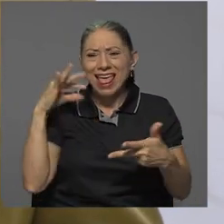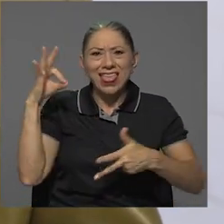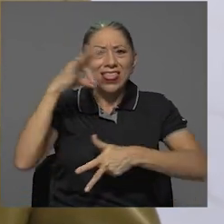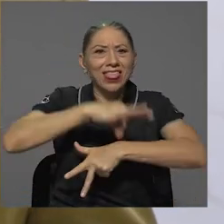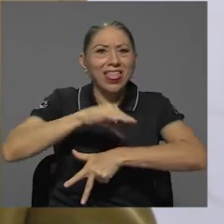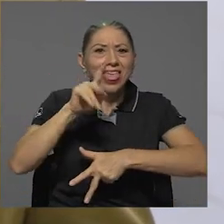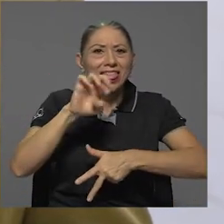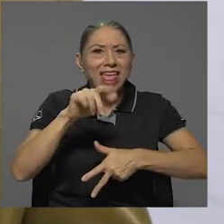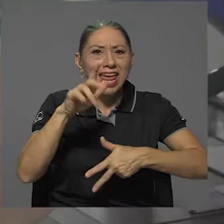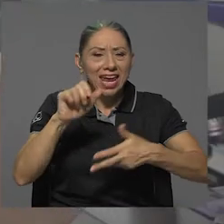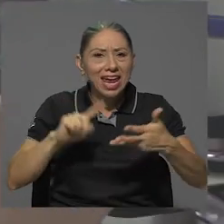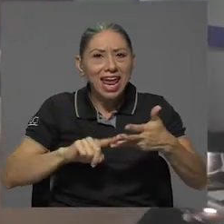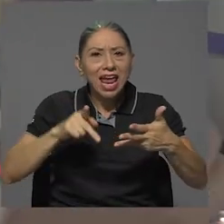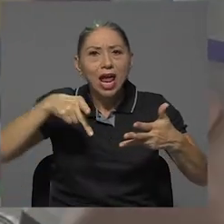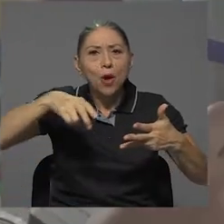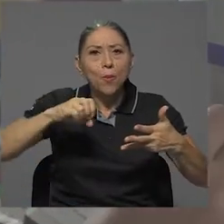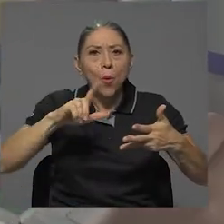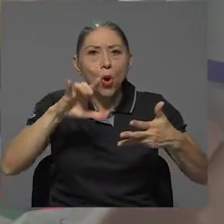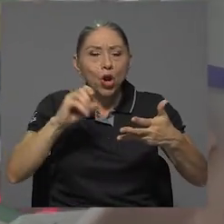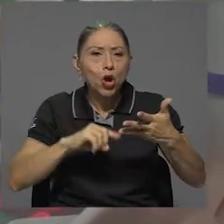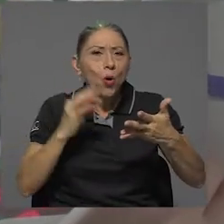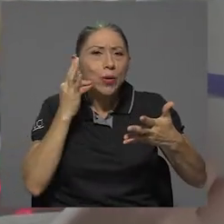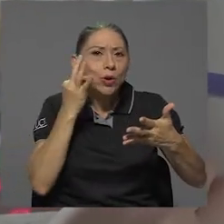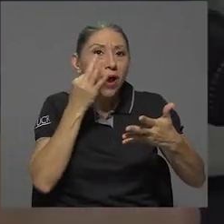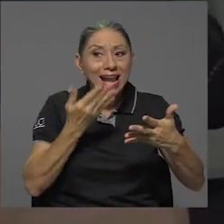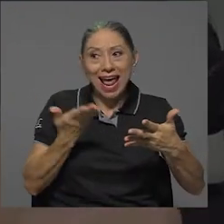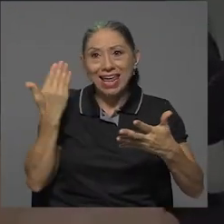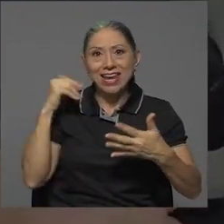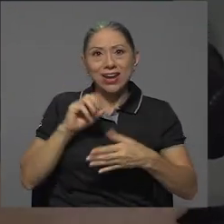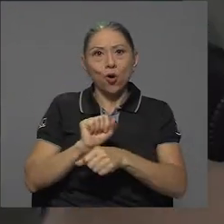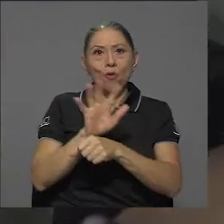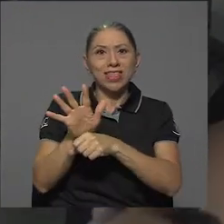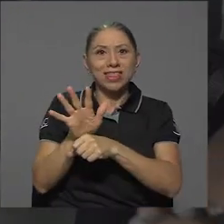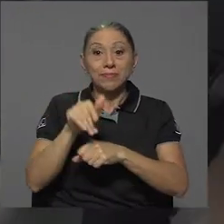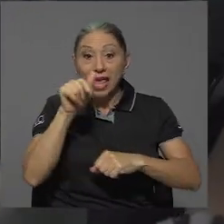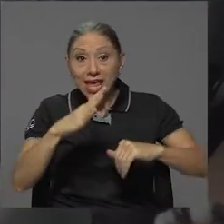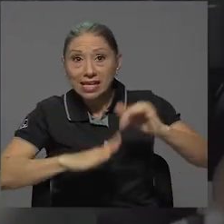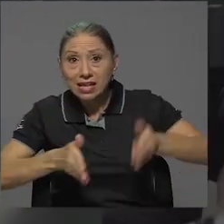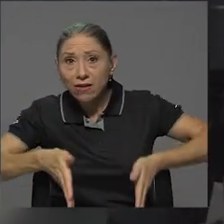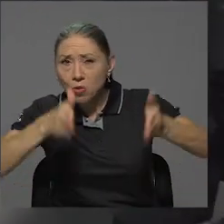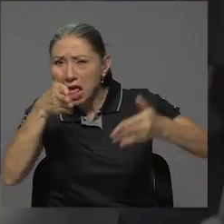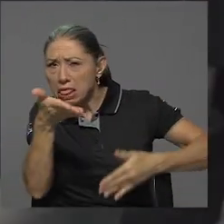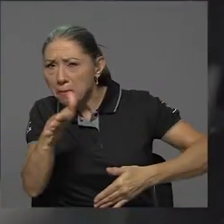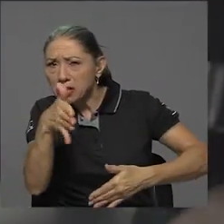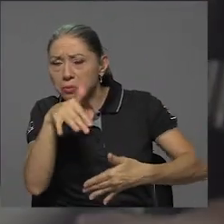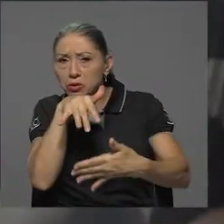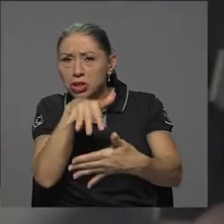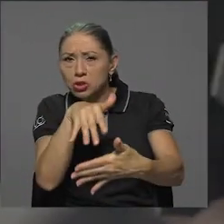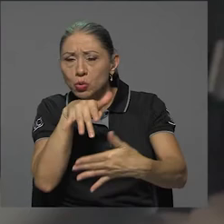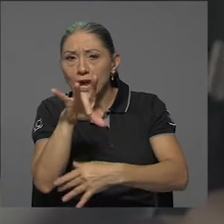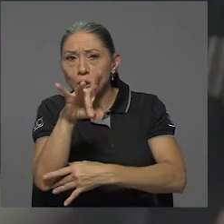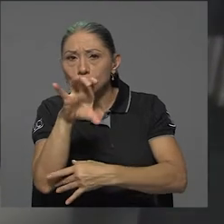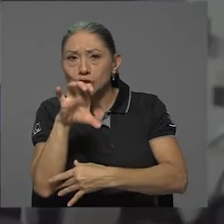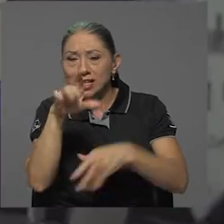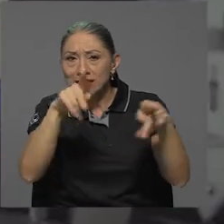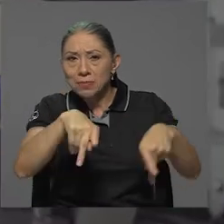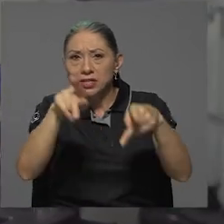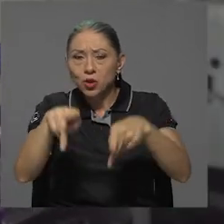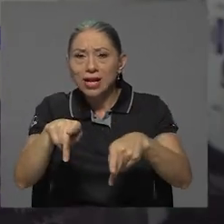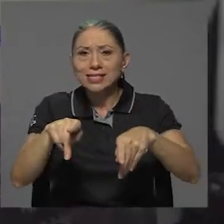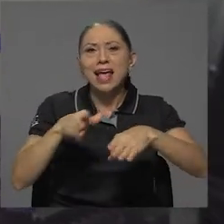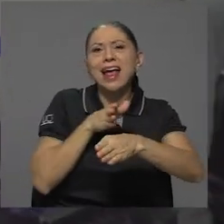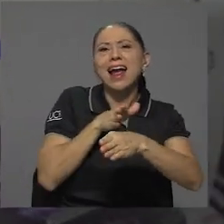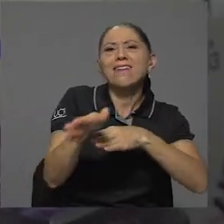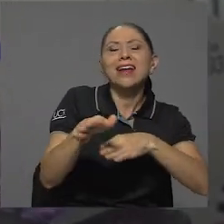los tiempos de polio, viruela y recientemente está el COVID. En esta facultad, donde estudian cerca de 800 personas, se